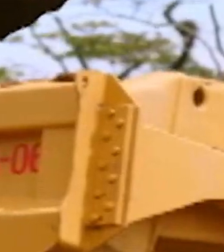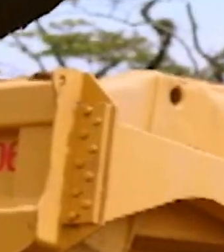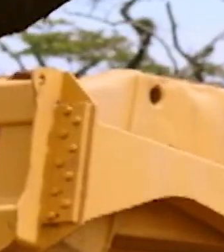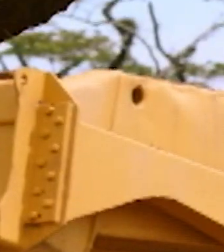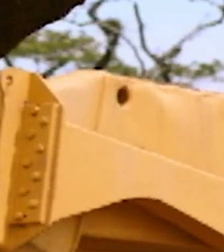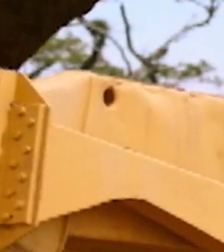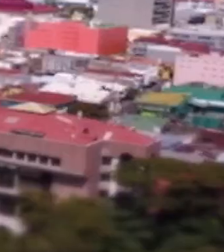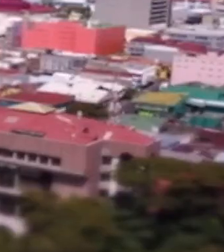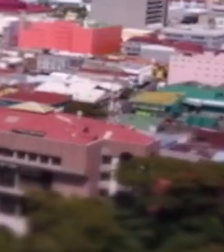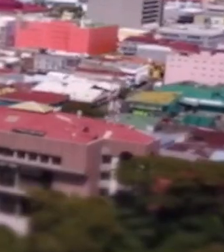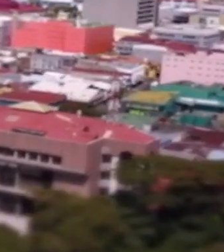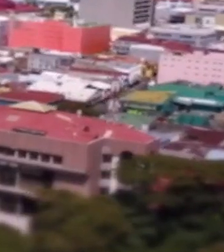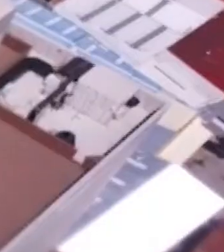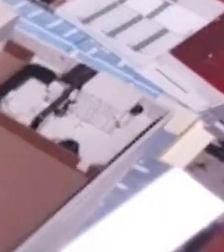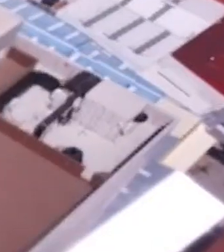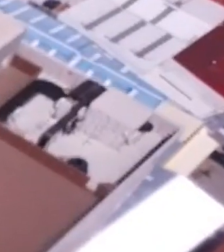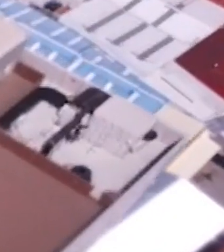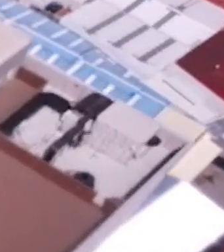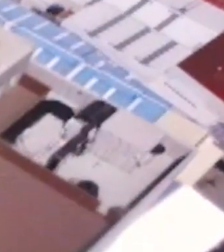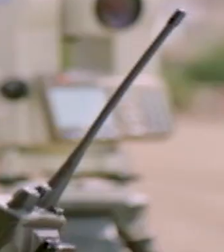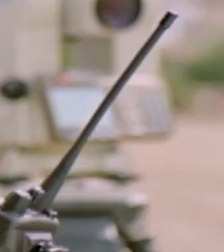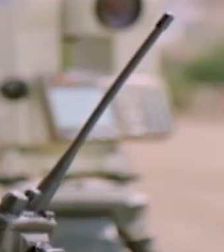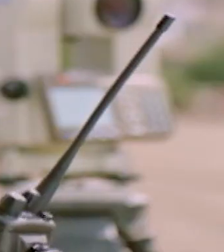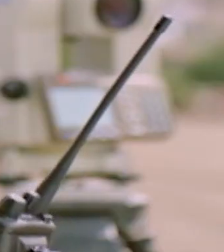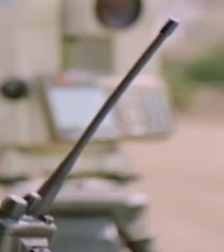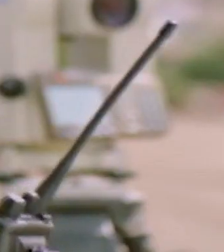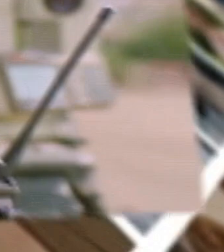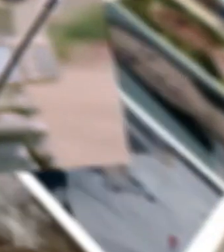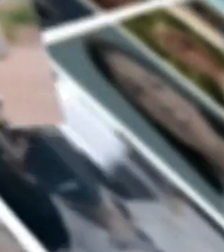gran país y debemos seguirlo construyendo